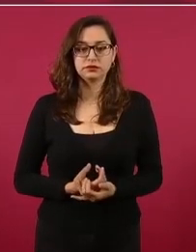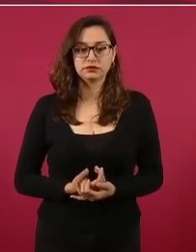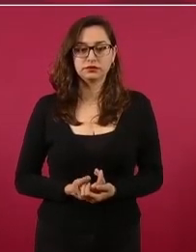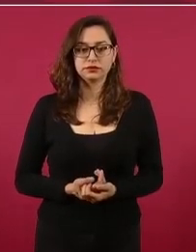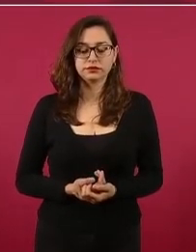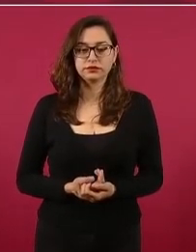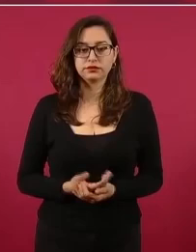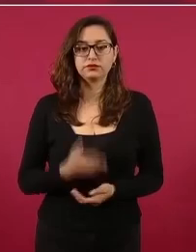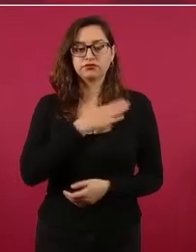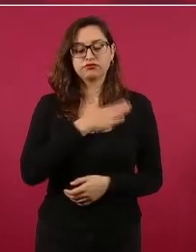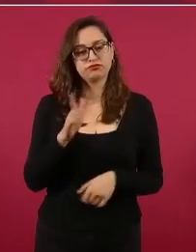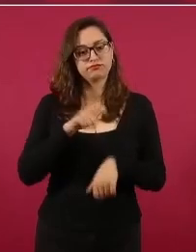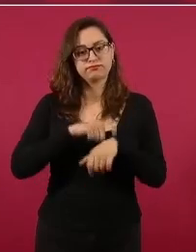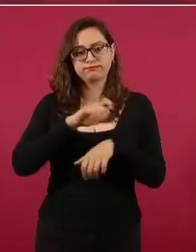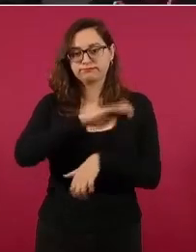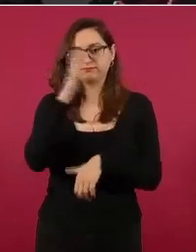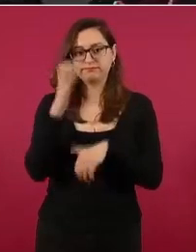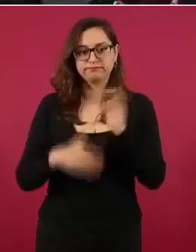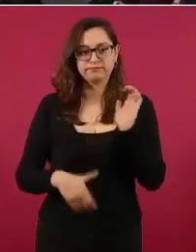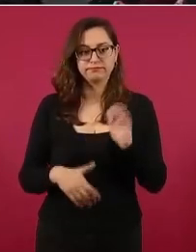Bueno, ya terminamos.